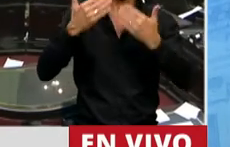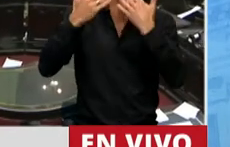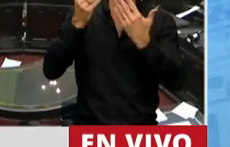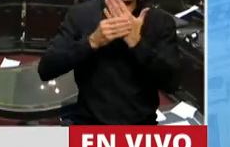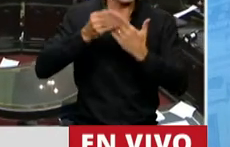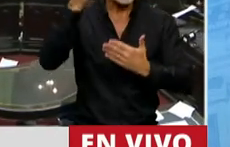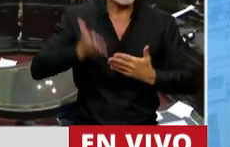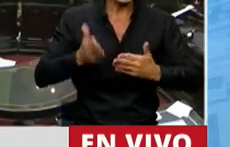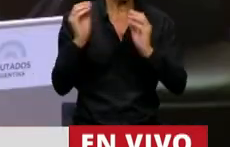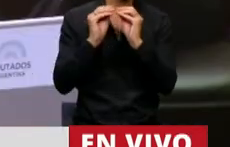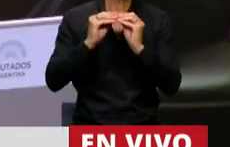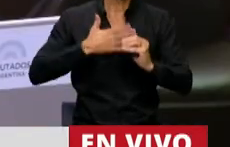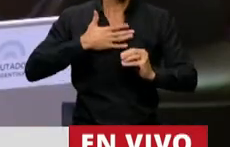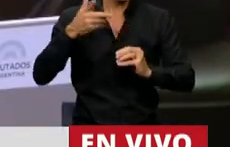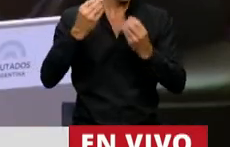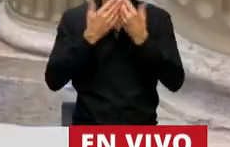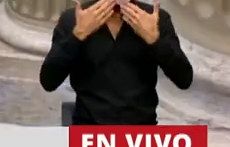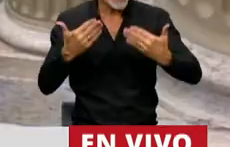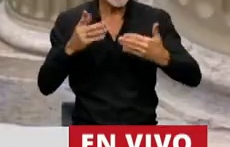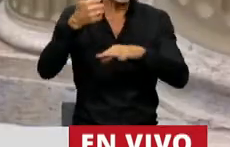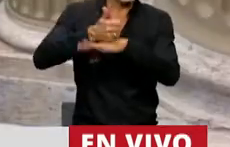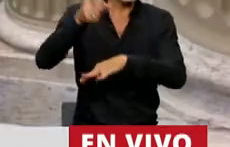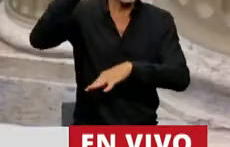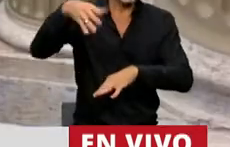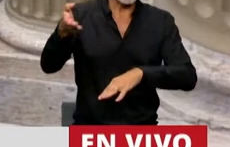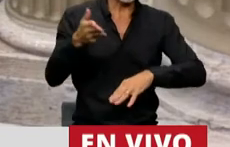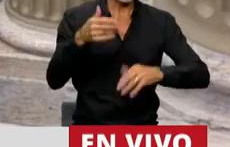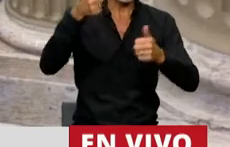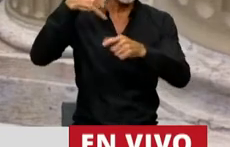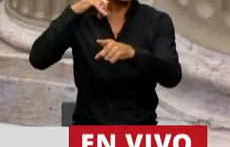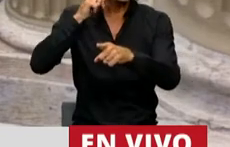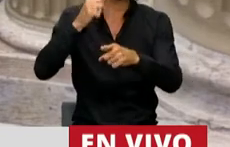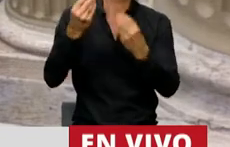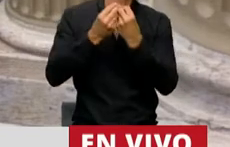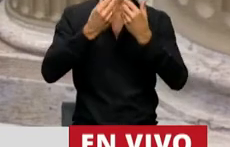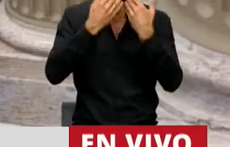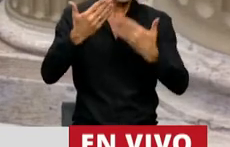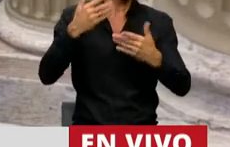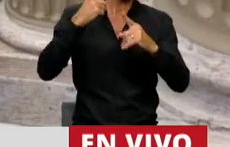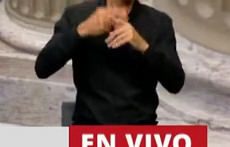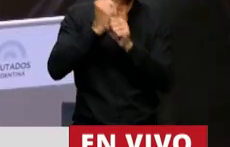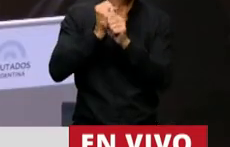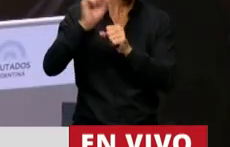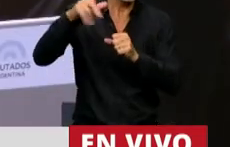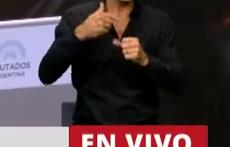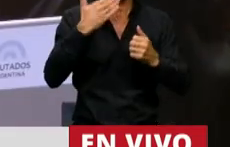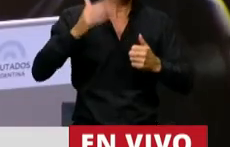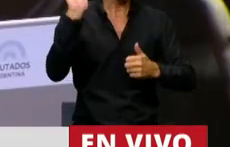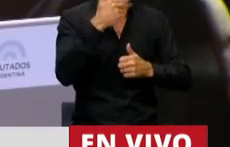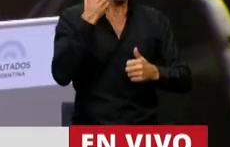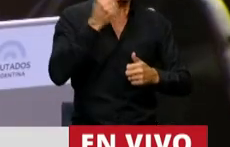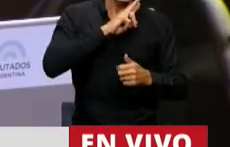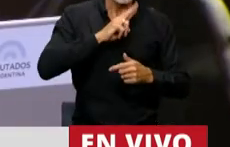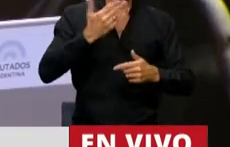Ministro. Compañero querido, muchísimas gracias por estar acá. Gracias, Anita, por todo lo que haces. Gracias a todos y todas. Y gracias,